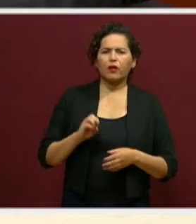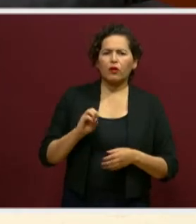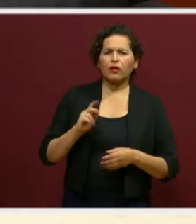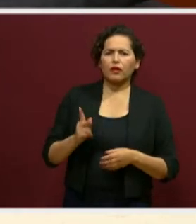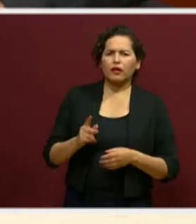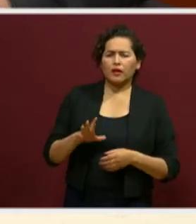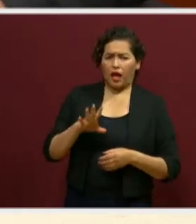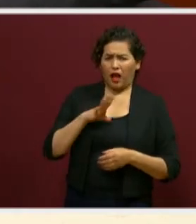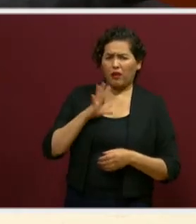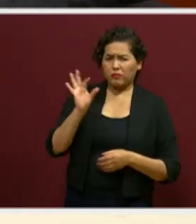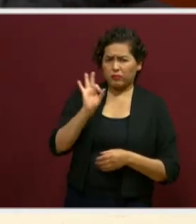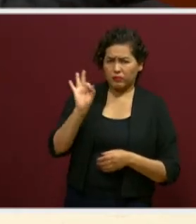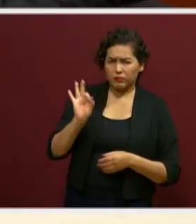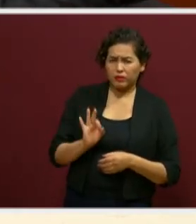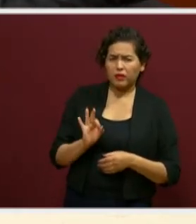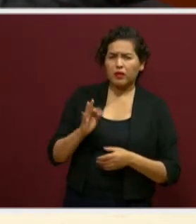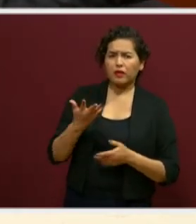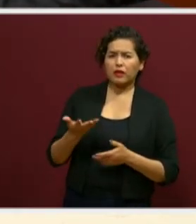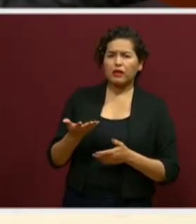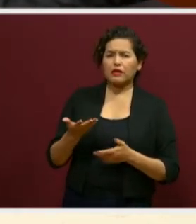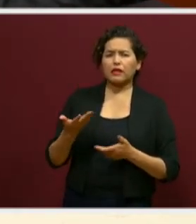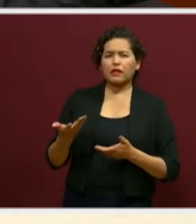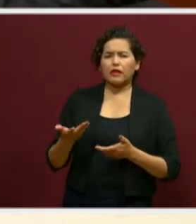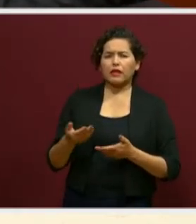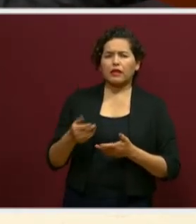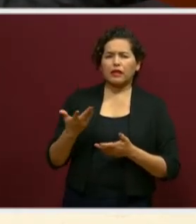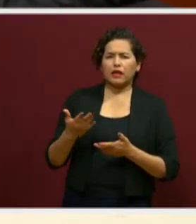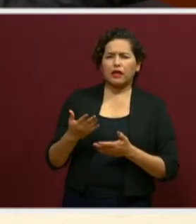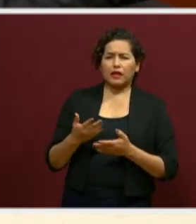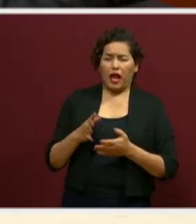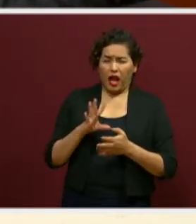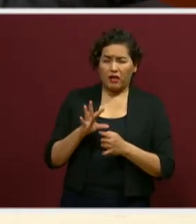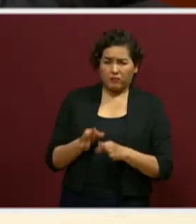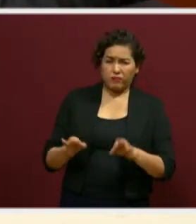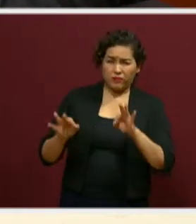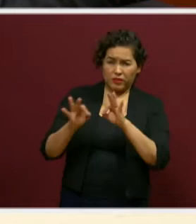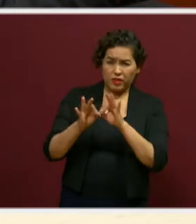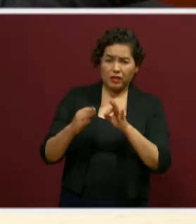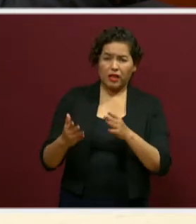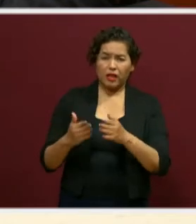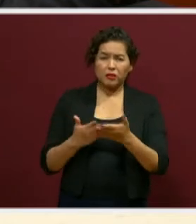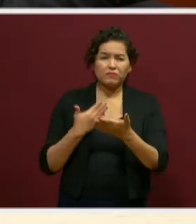consideró o atendió la priorización de aprendizajes propuestos en los niveles educativos.